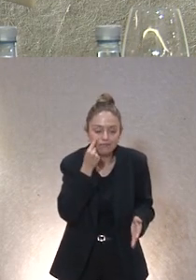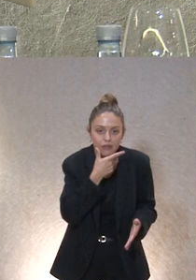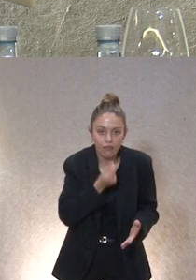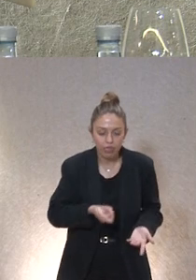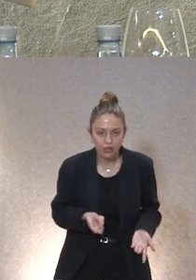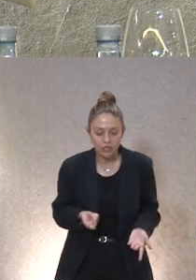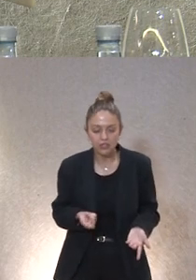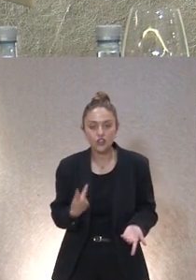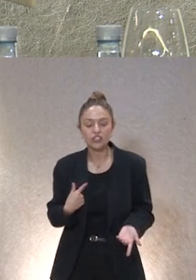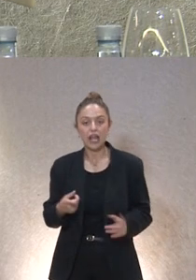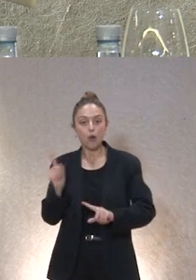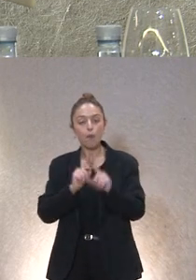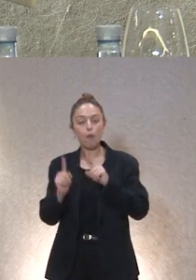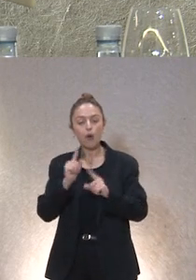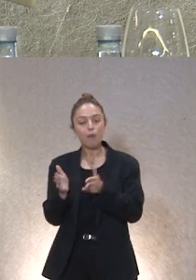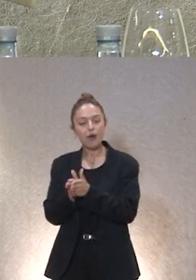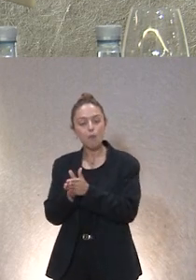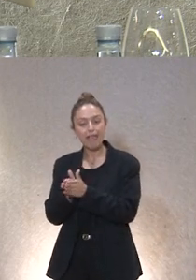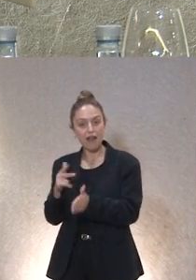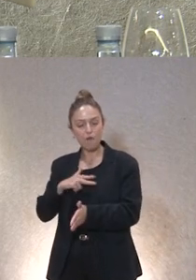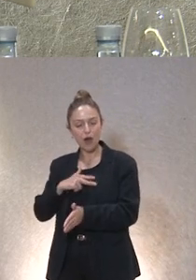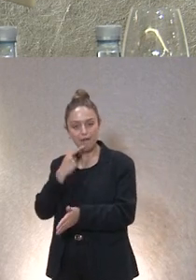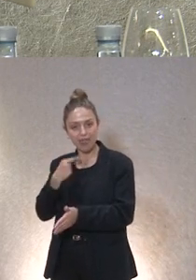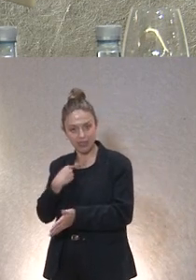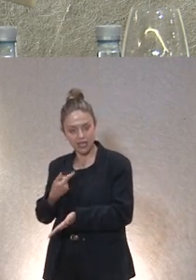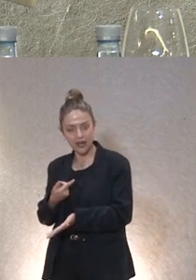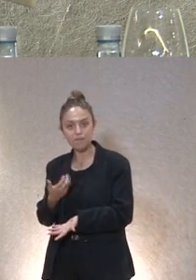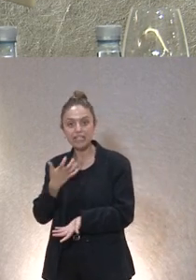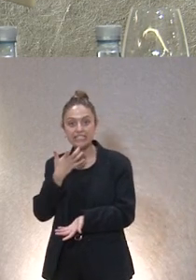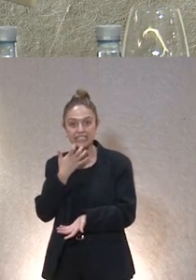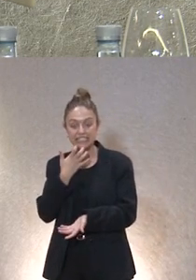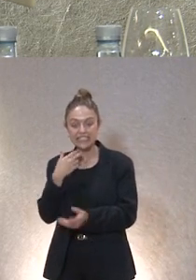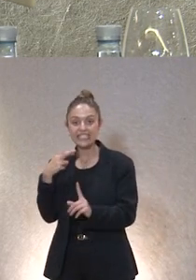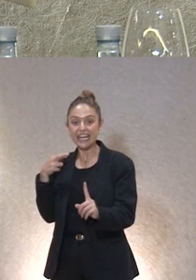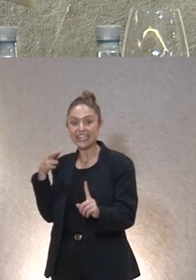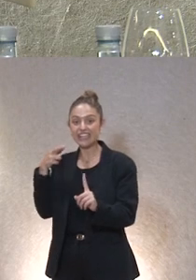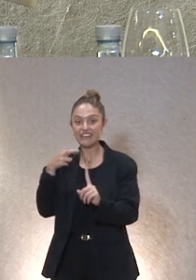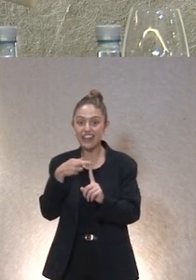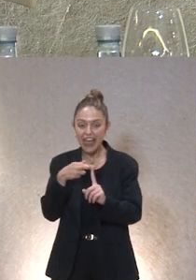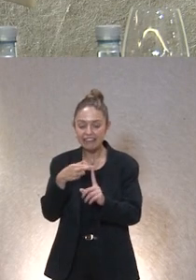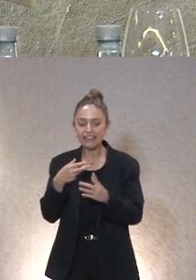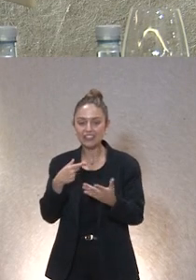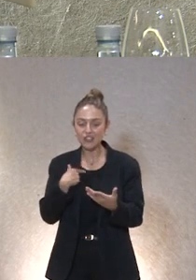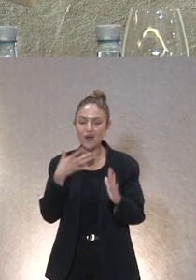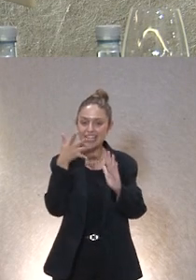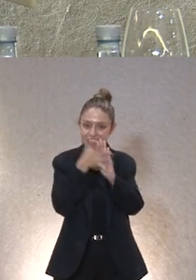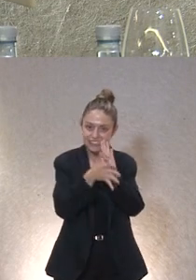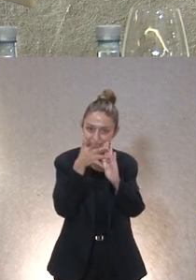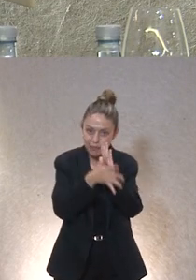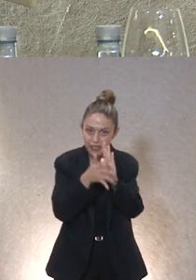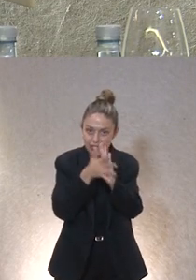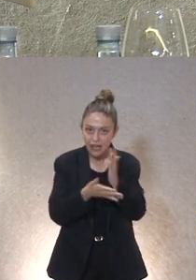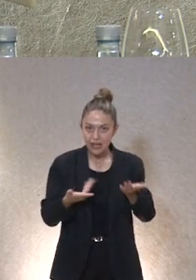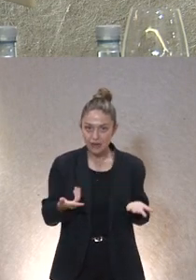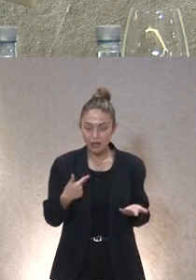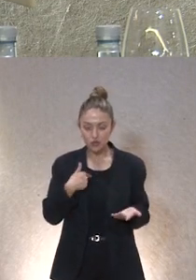me decía la compañera decía si actúo como referente le tengo que explicar etcétera etcétera pero